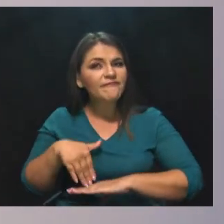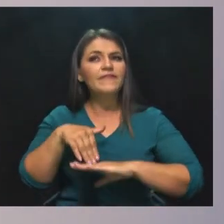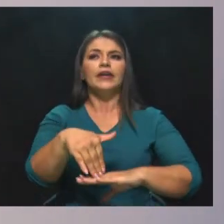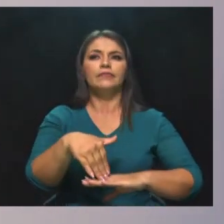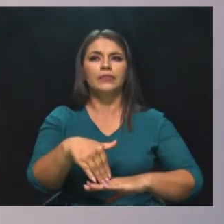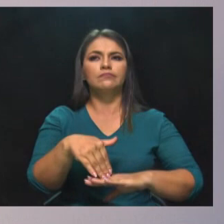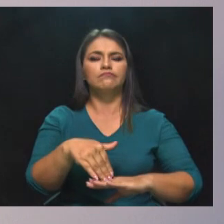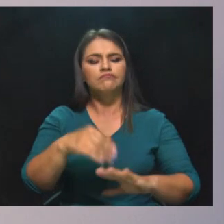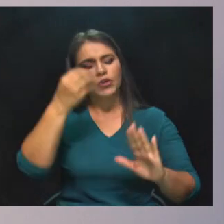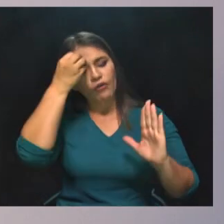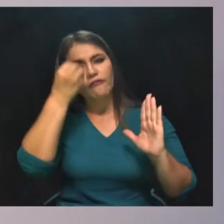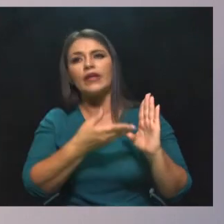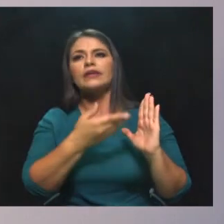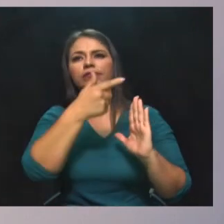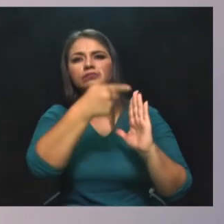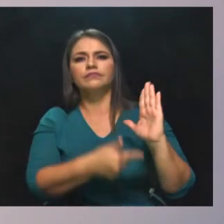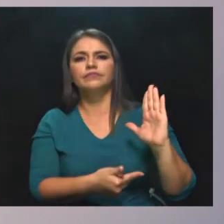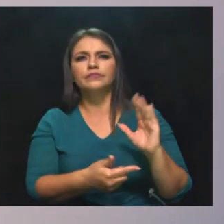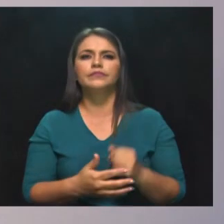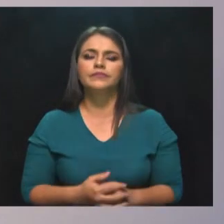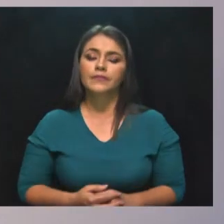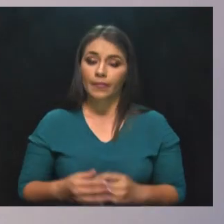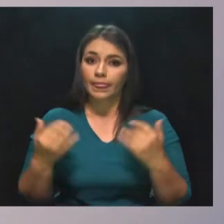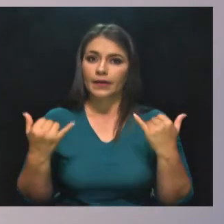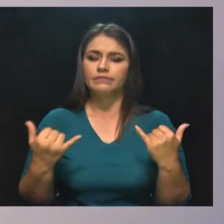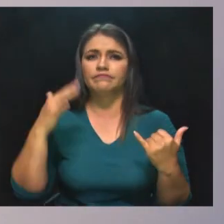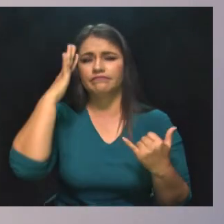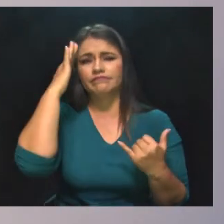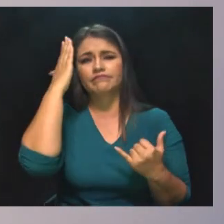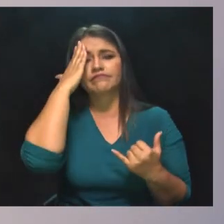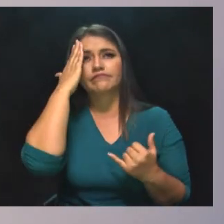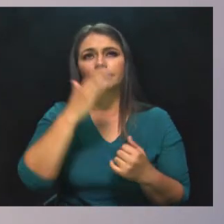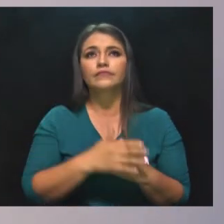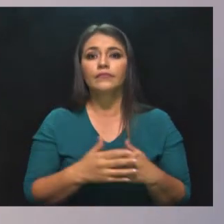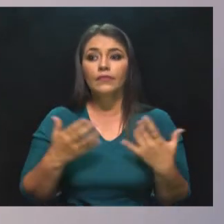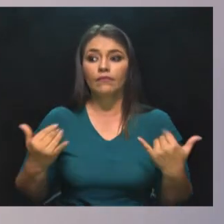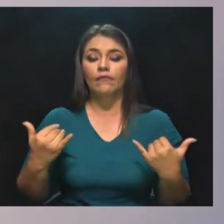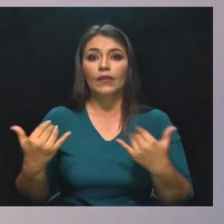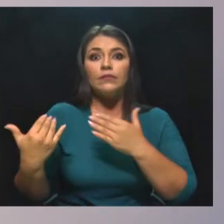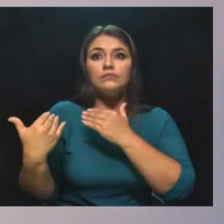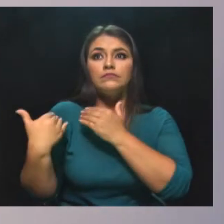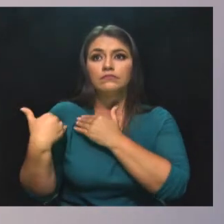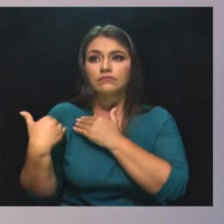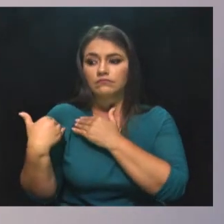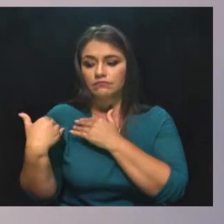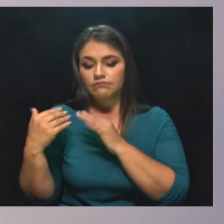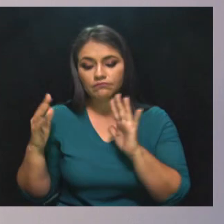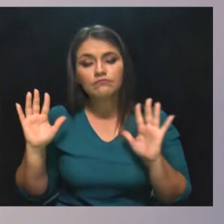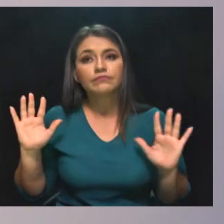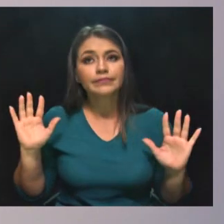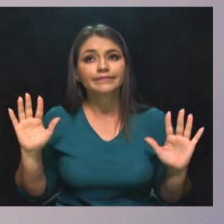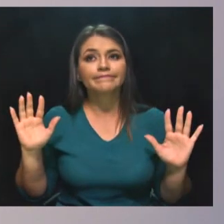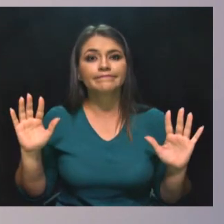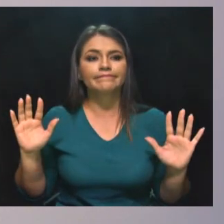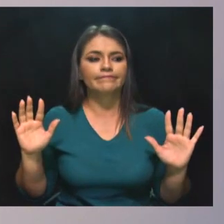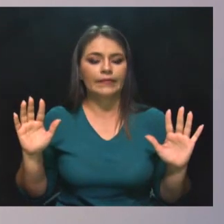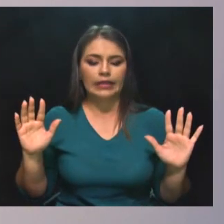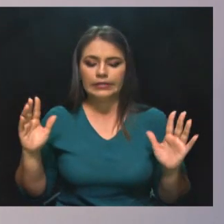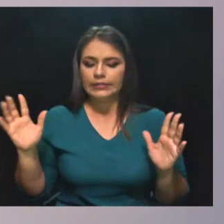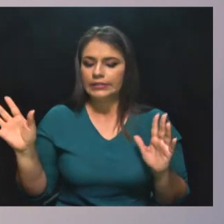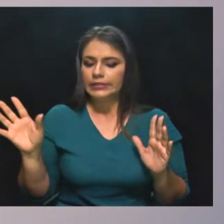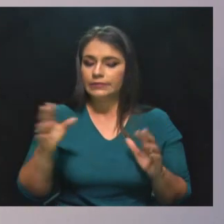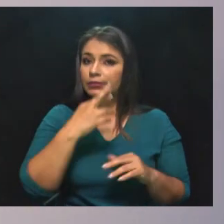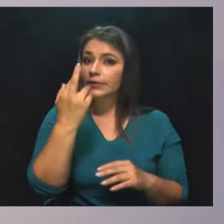disposiciones. Hemos asumido la responsabilidad que nos compete y lo hemos hecho, nuevamente lo